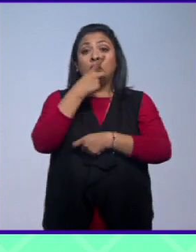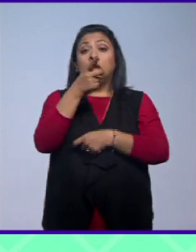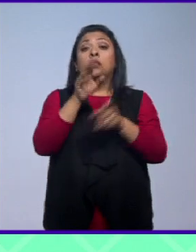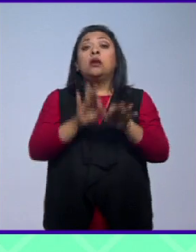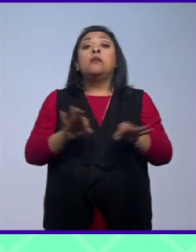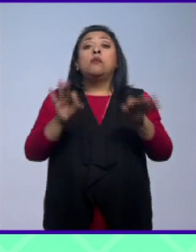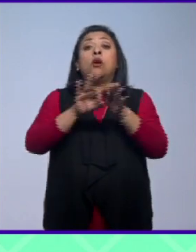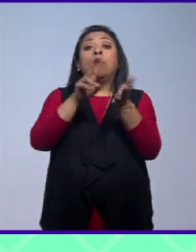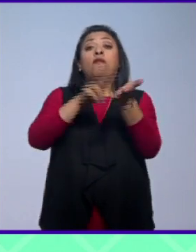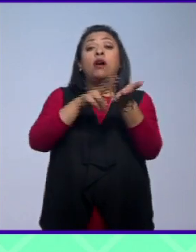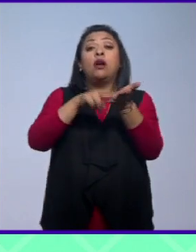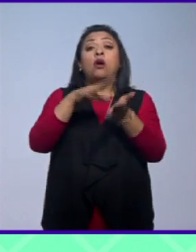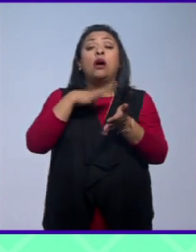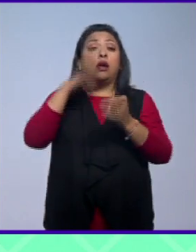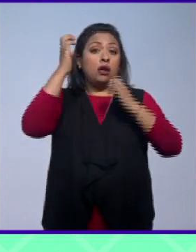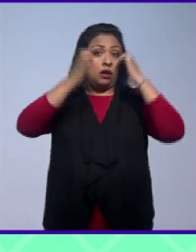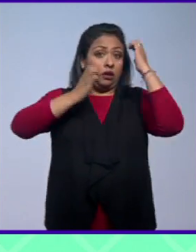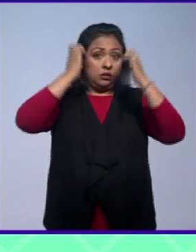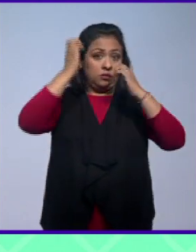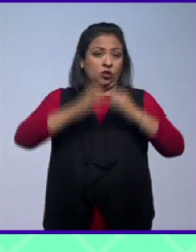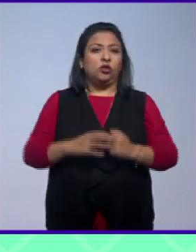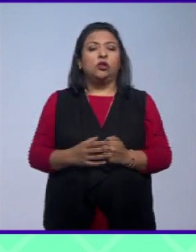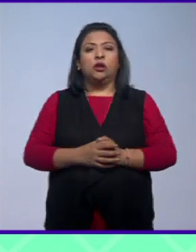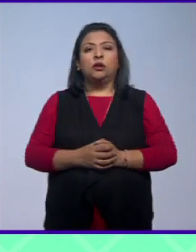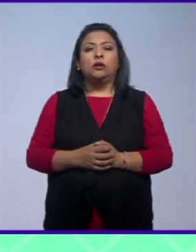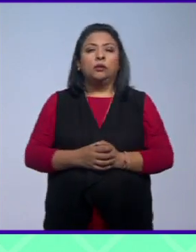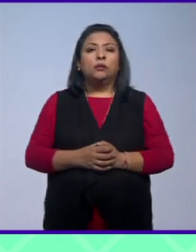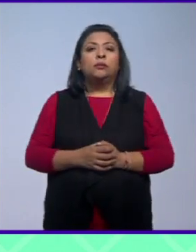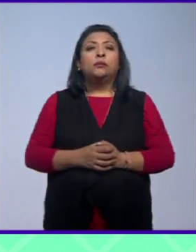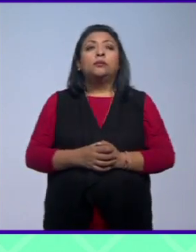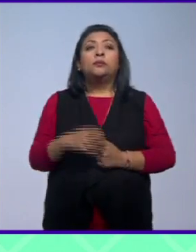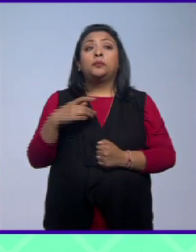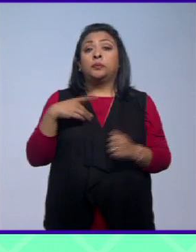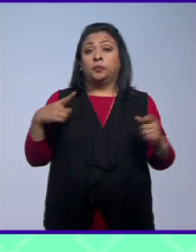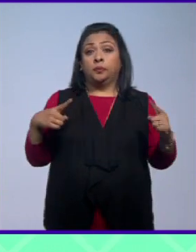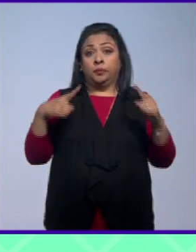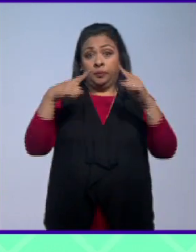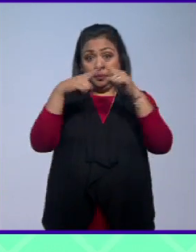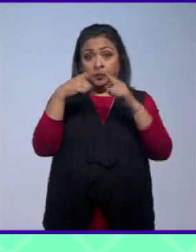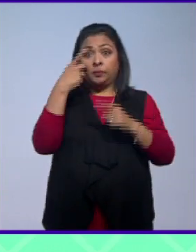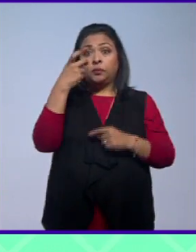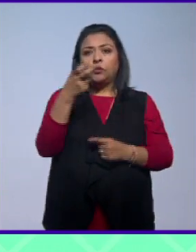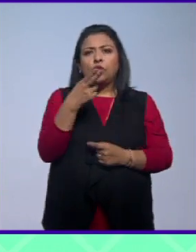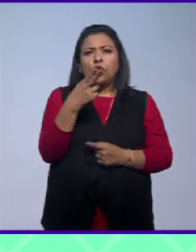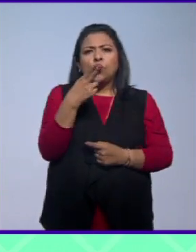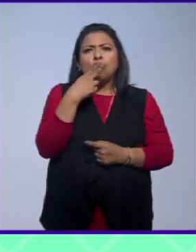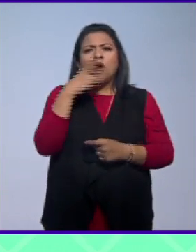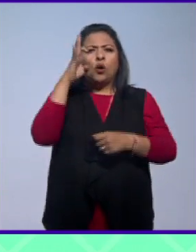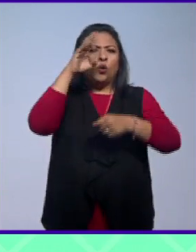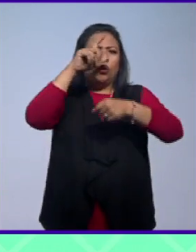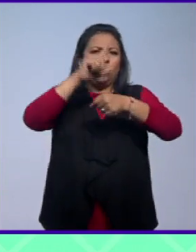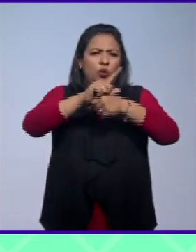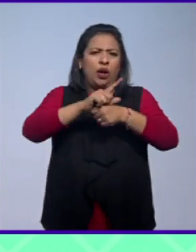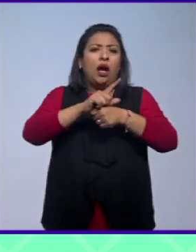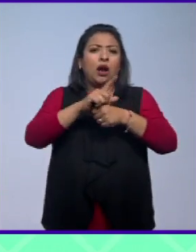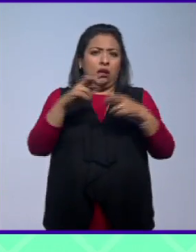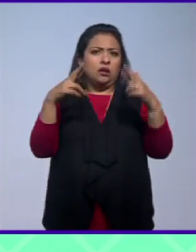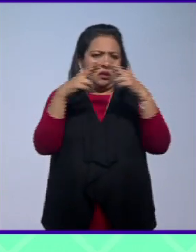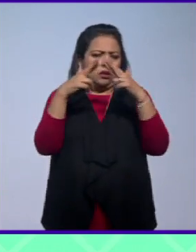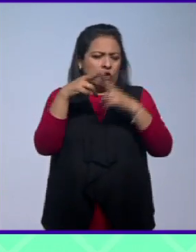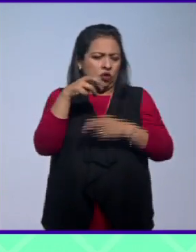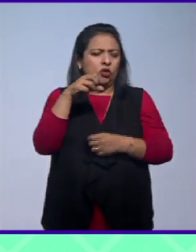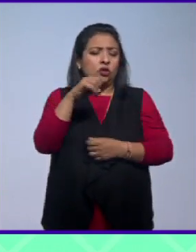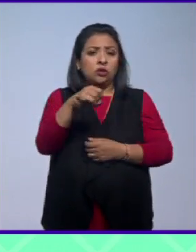múltiples valores que representa la exposición. El de la Iglesia es un patrimonio cultural religioso